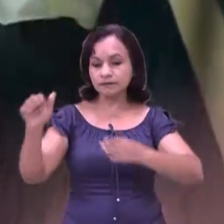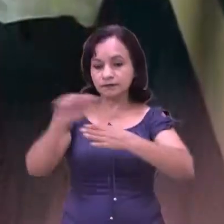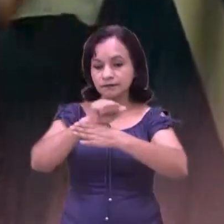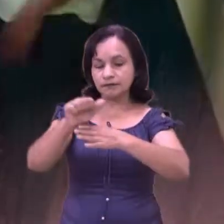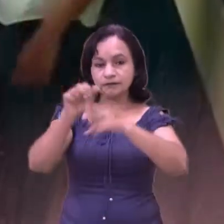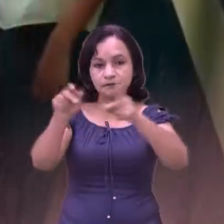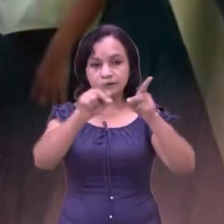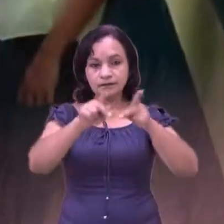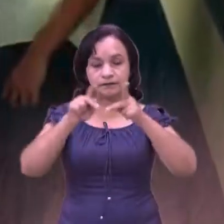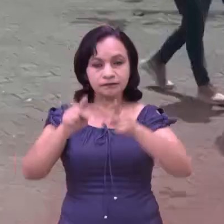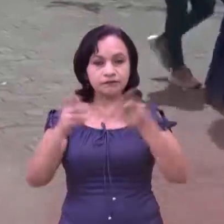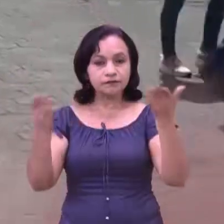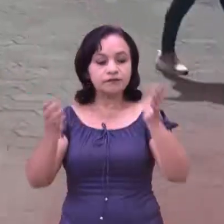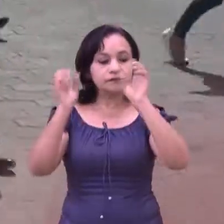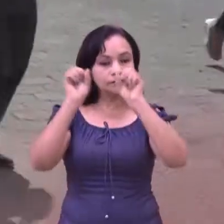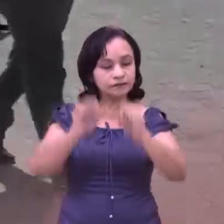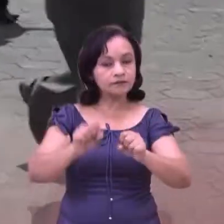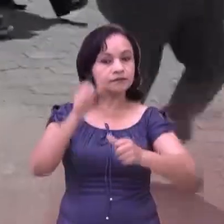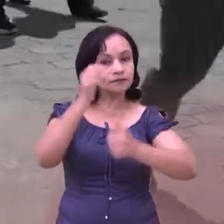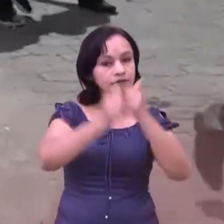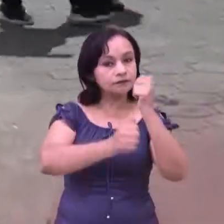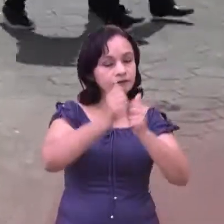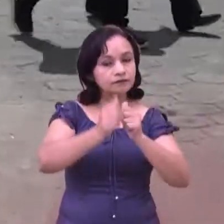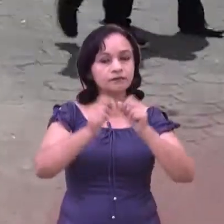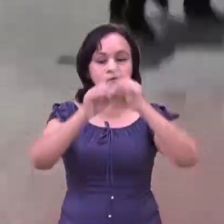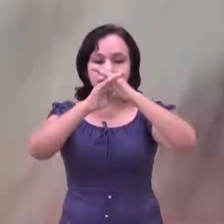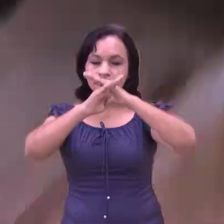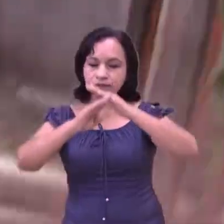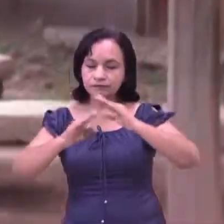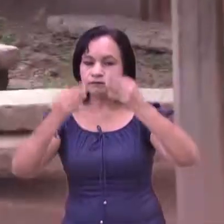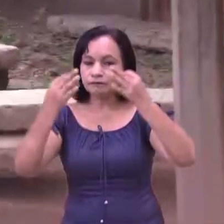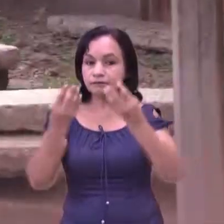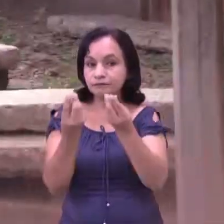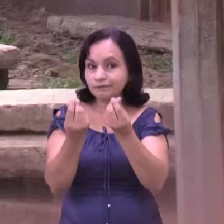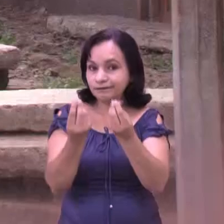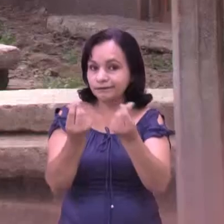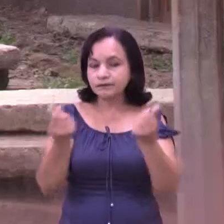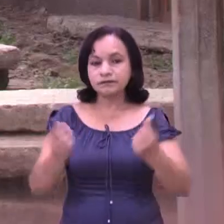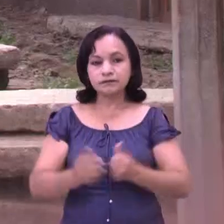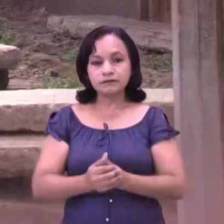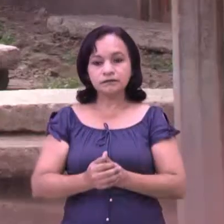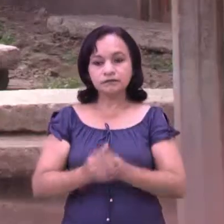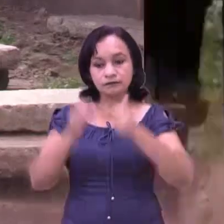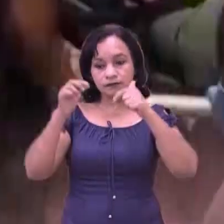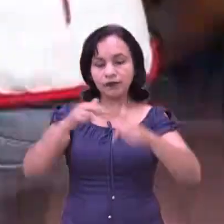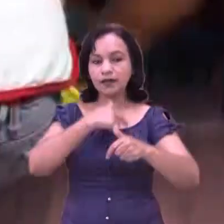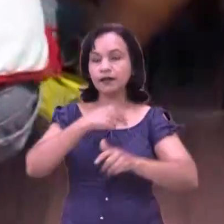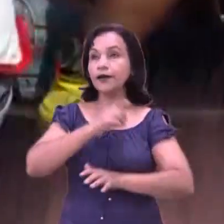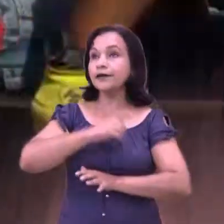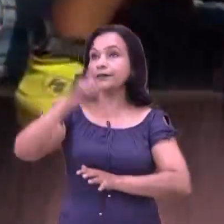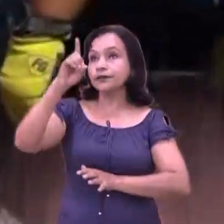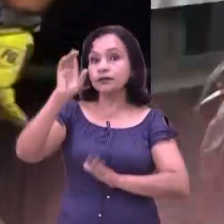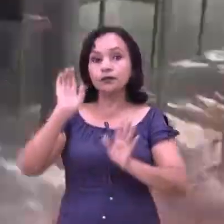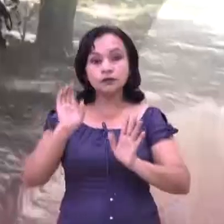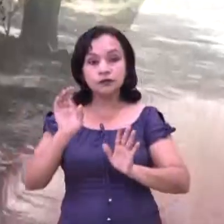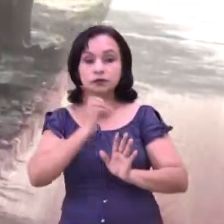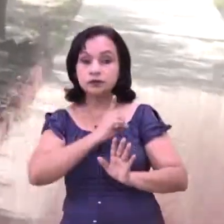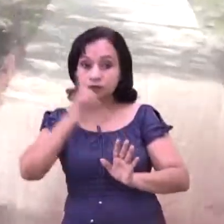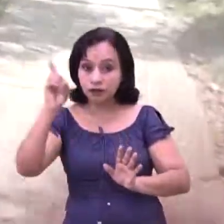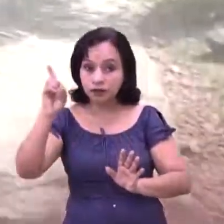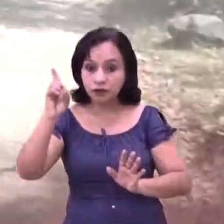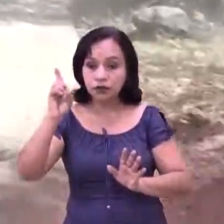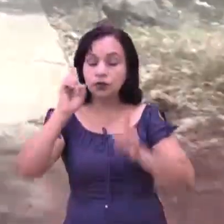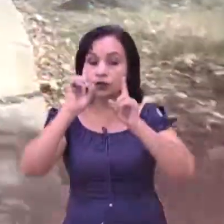situaciones que pudiesen afectar su tranquilidad y economía. Nosotros activamos mediante las brigadas que tenemos